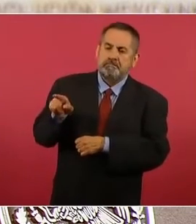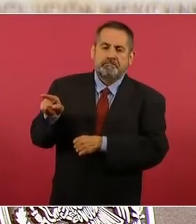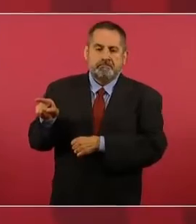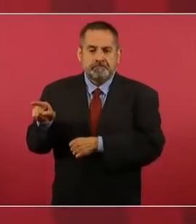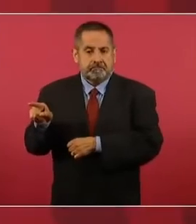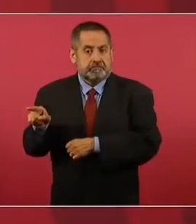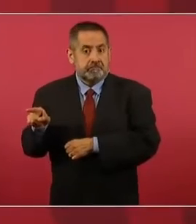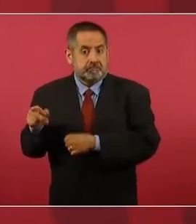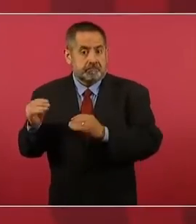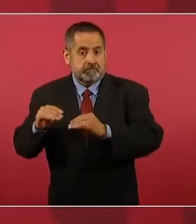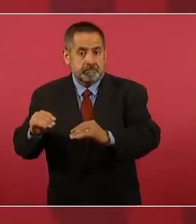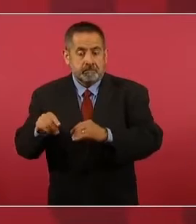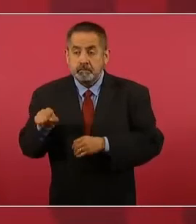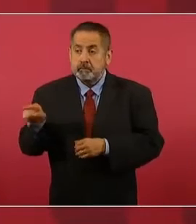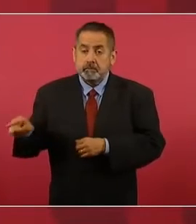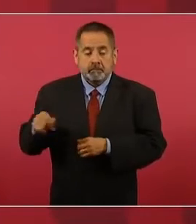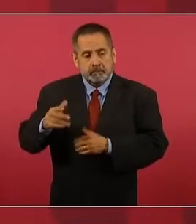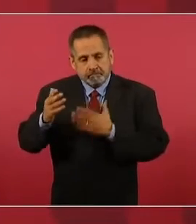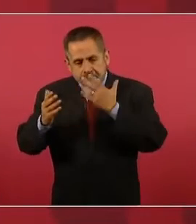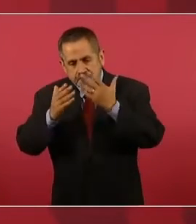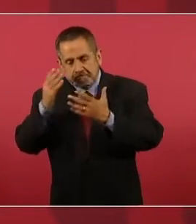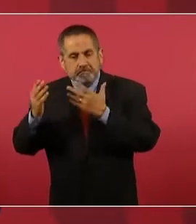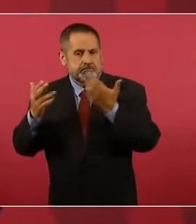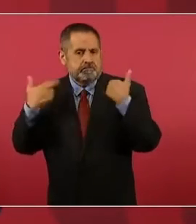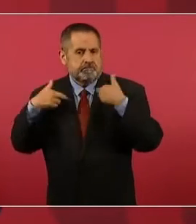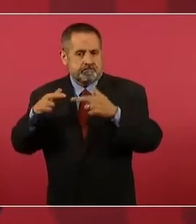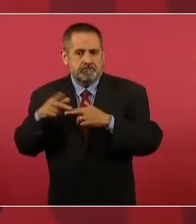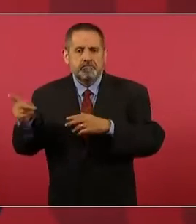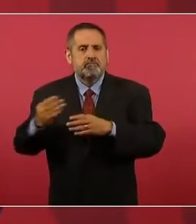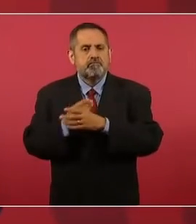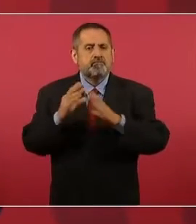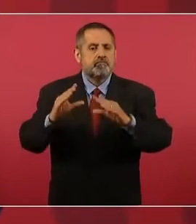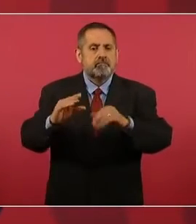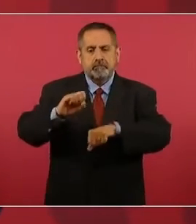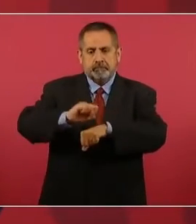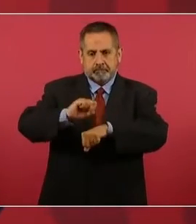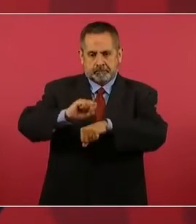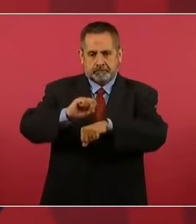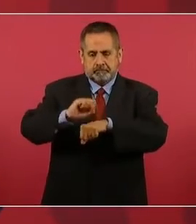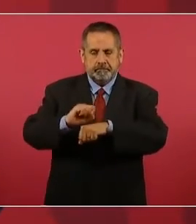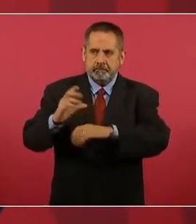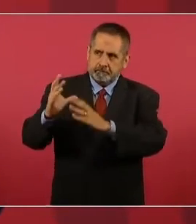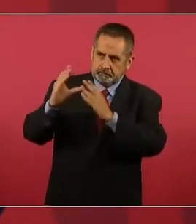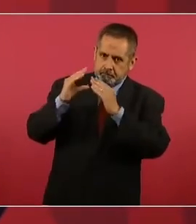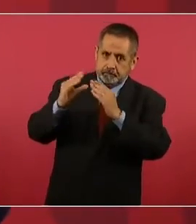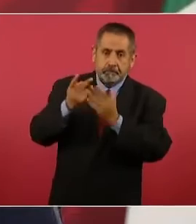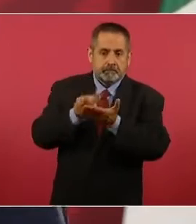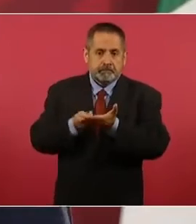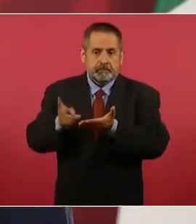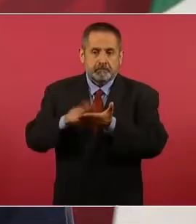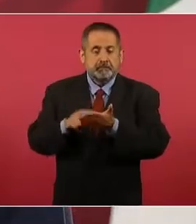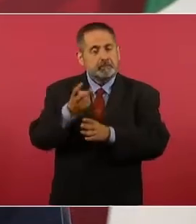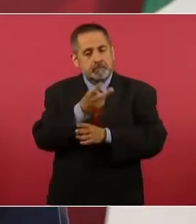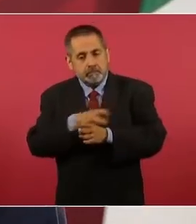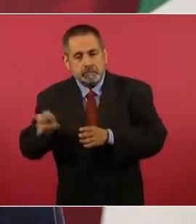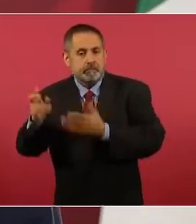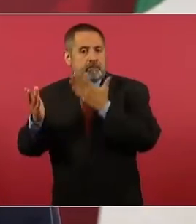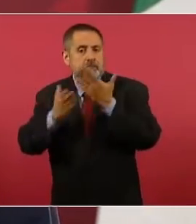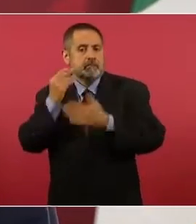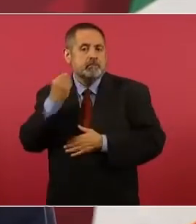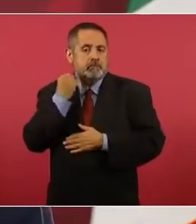se formó como maestro, daba clases en la secundaria, en y al mismo tiempo estudiaba derecho,